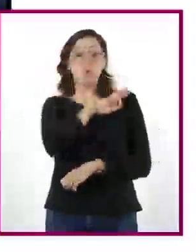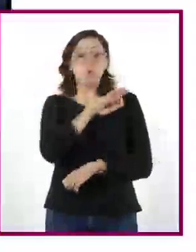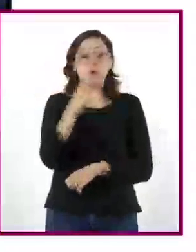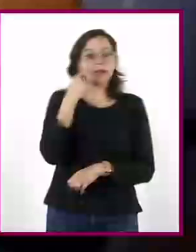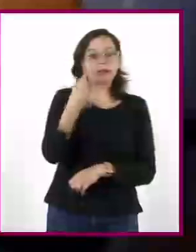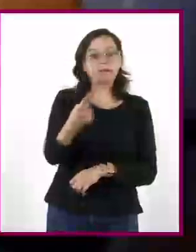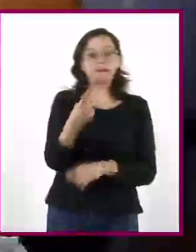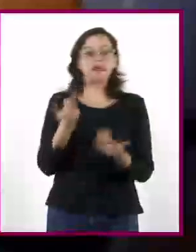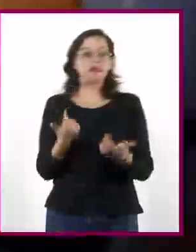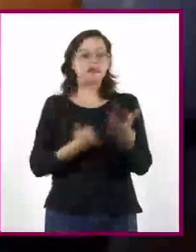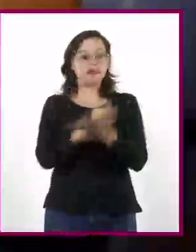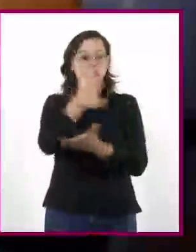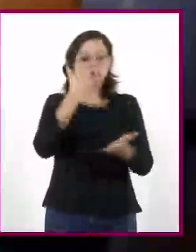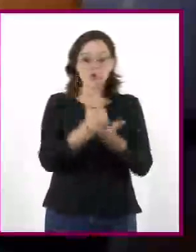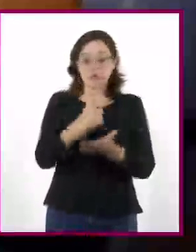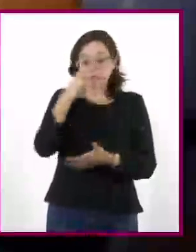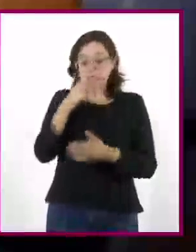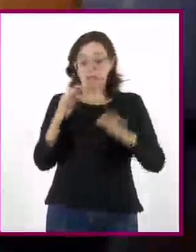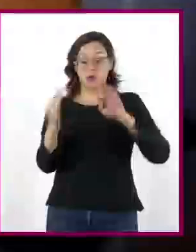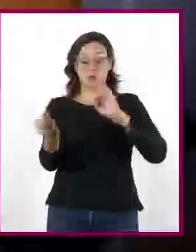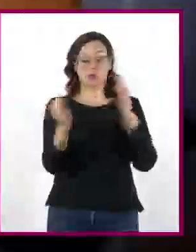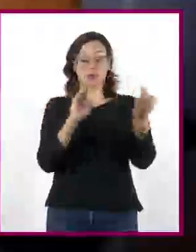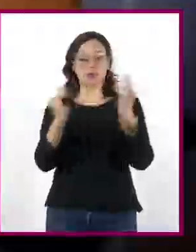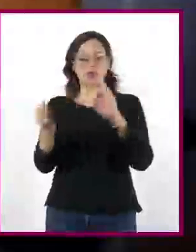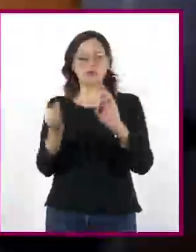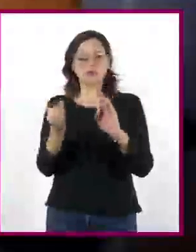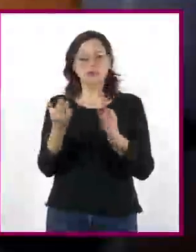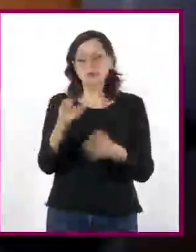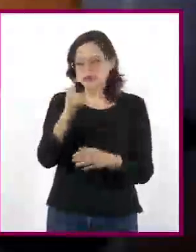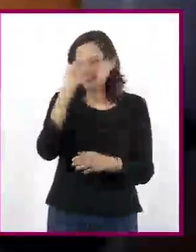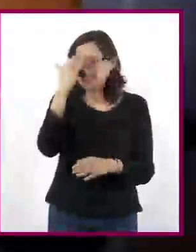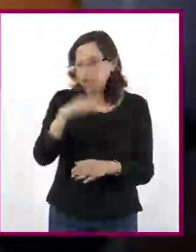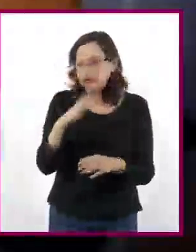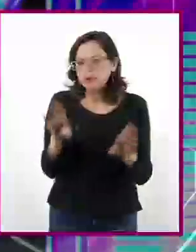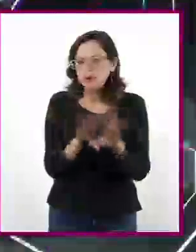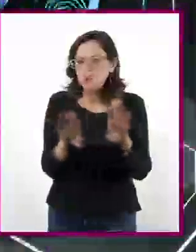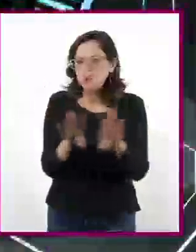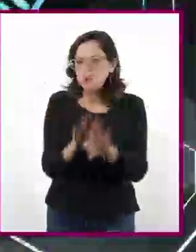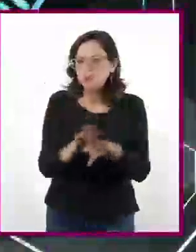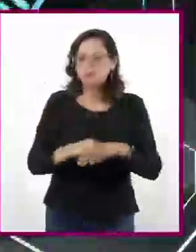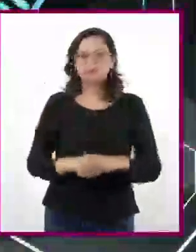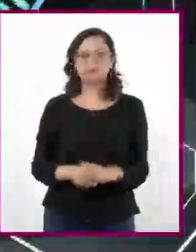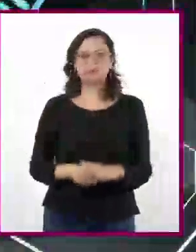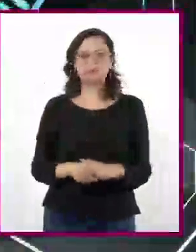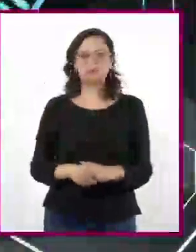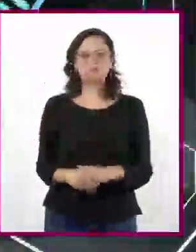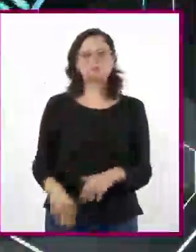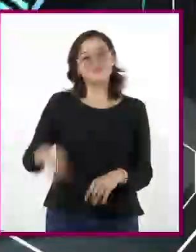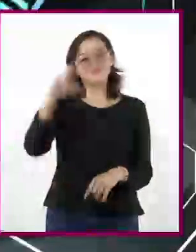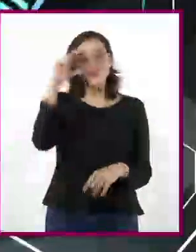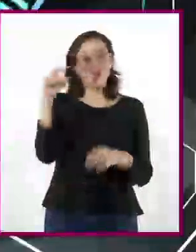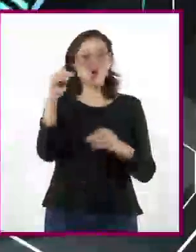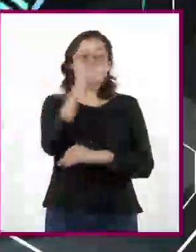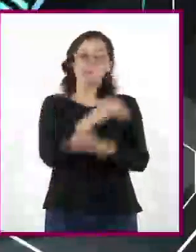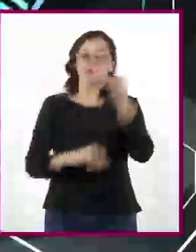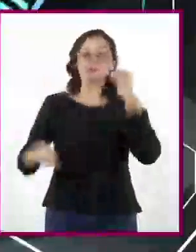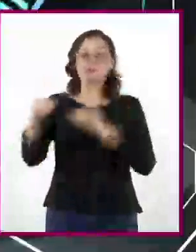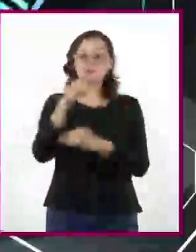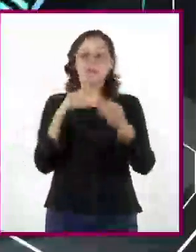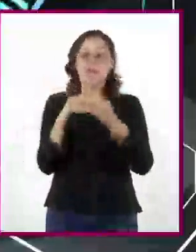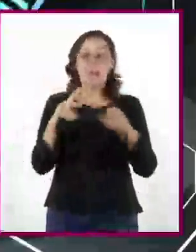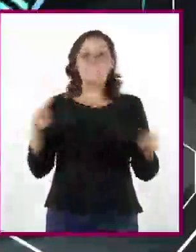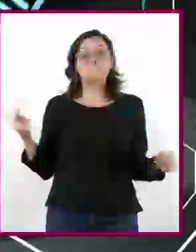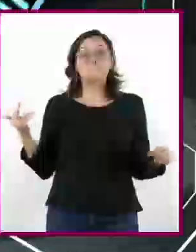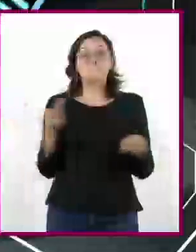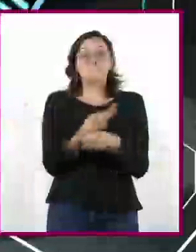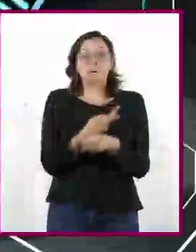la ciudad. ¿Ustedes saben por qué surgen estos asentamientos? ¡Hola a todos! Surgen como